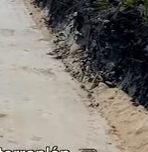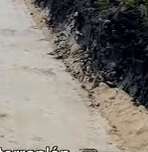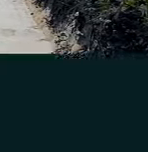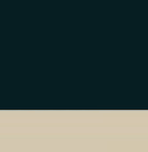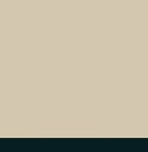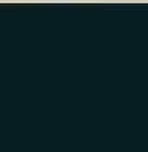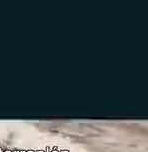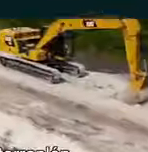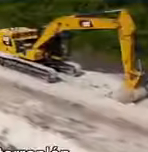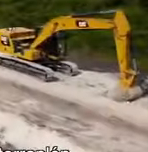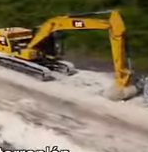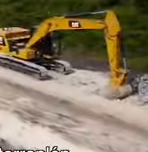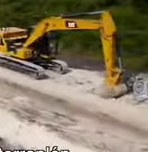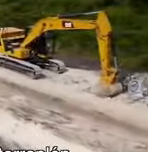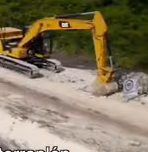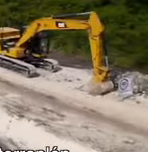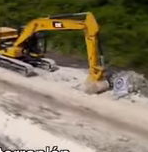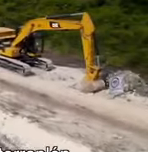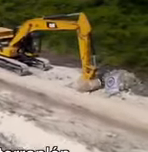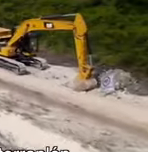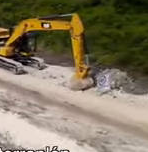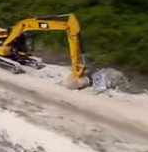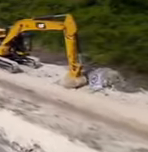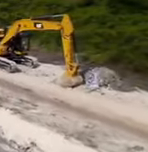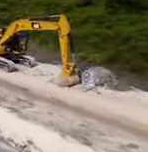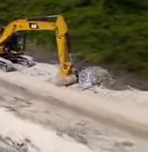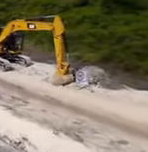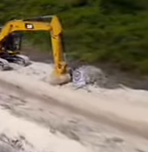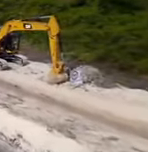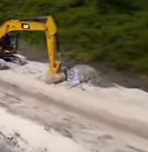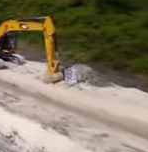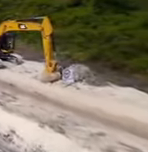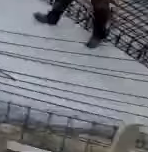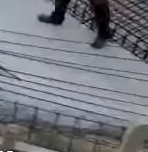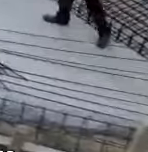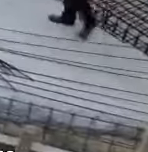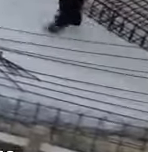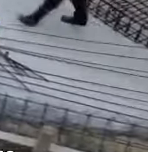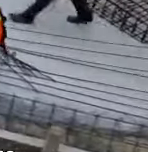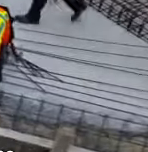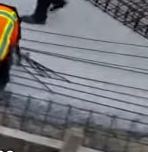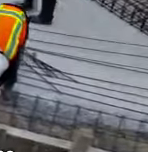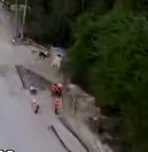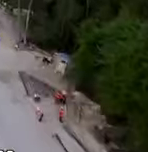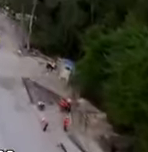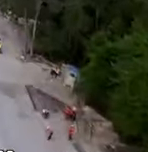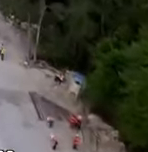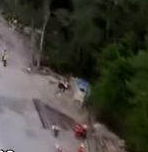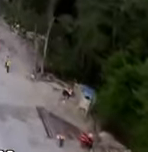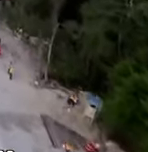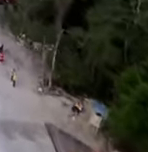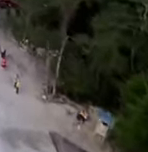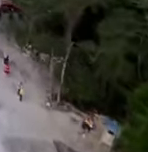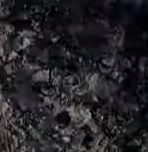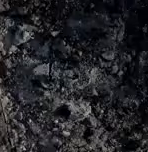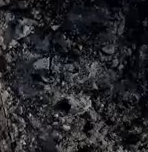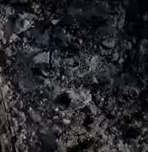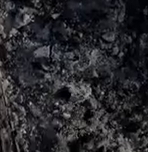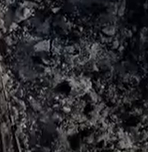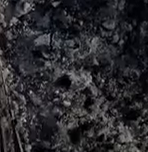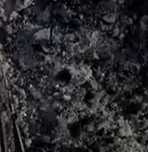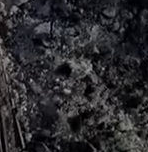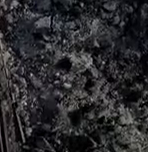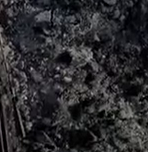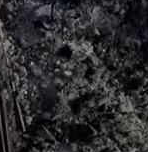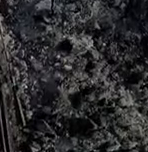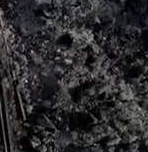para uso de los materiales y conformación del terraplén. En otros frentes de trabajo, continúa la colocación de pasos de fauna y la preparación del